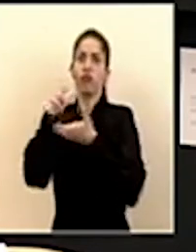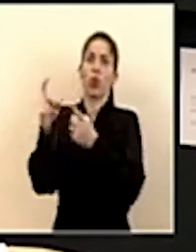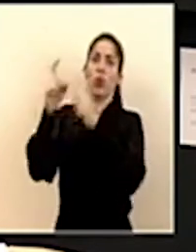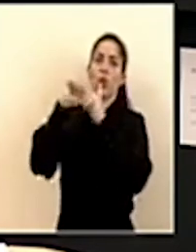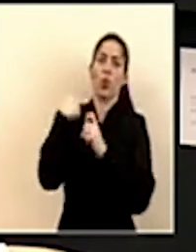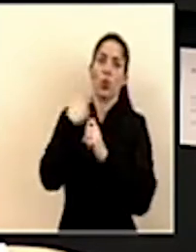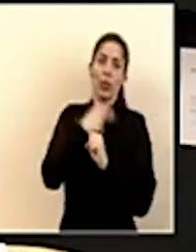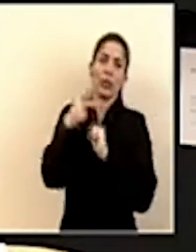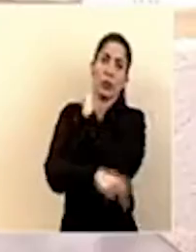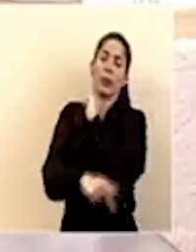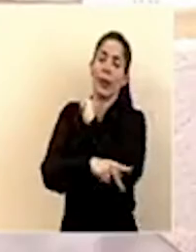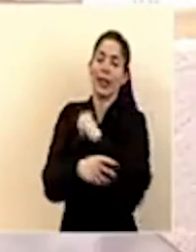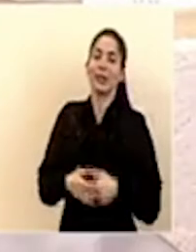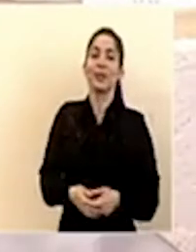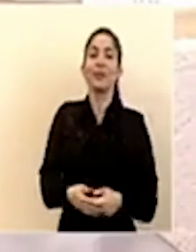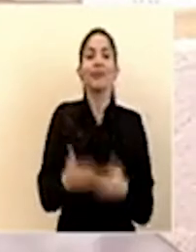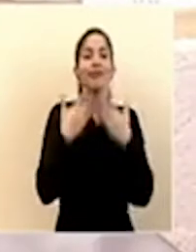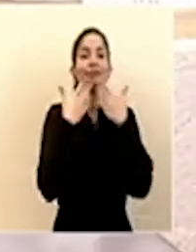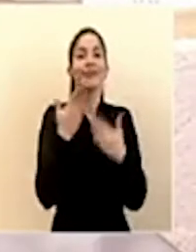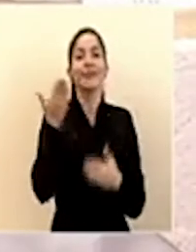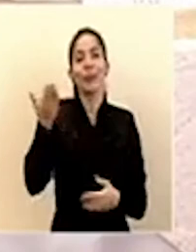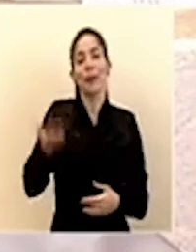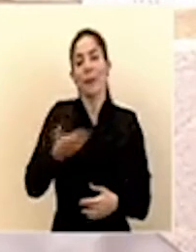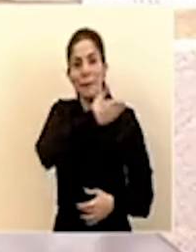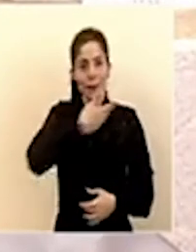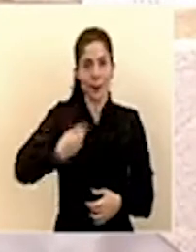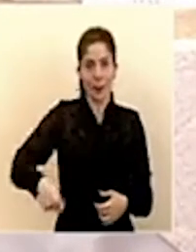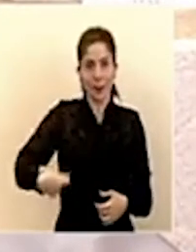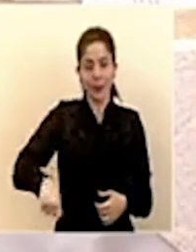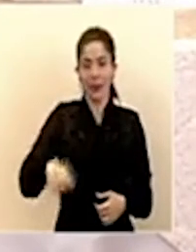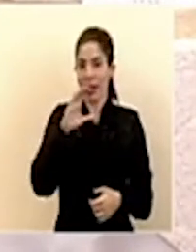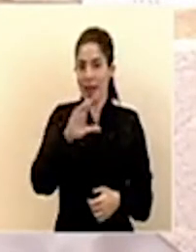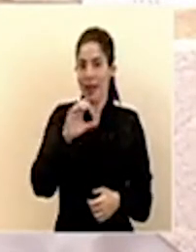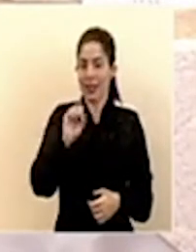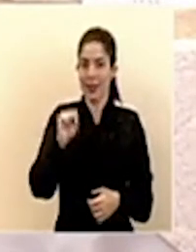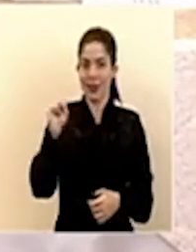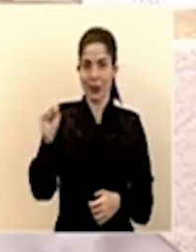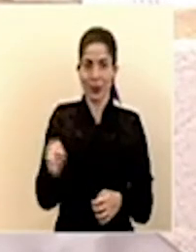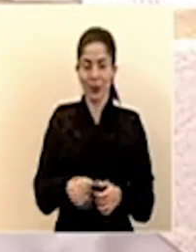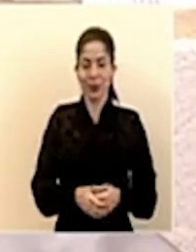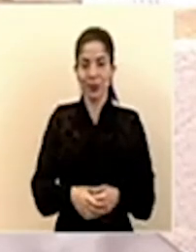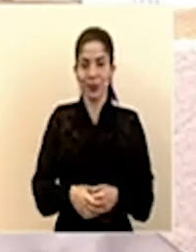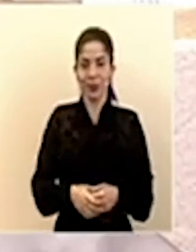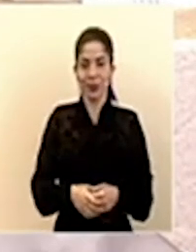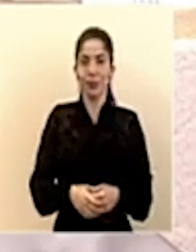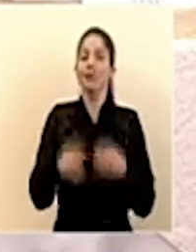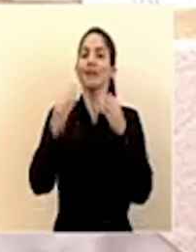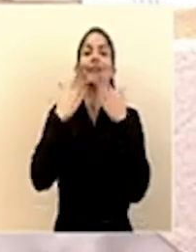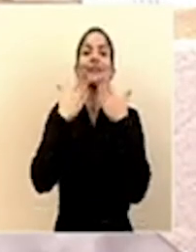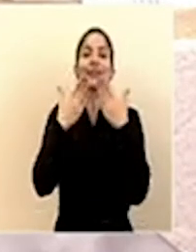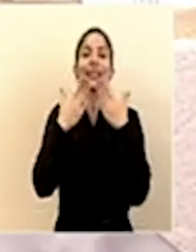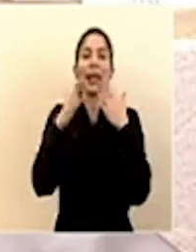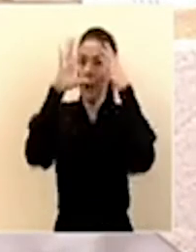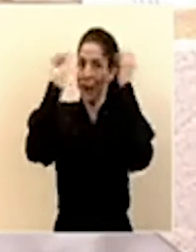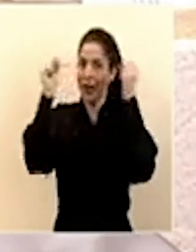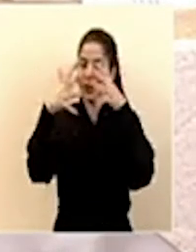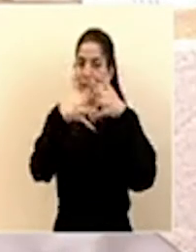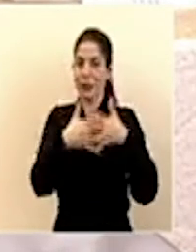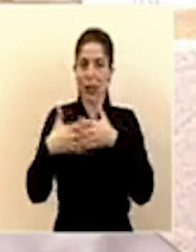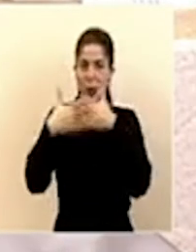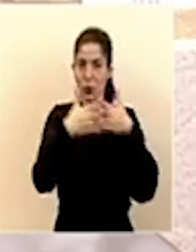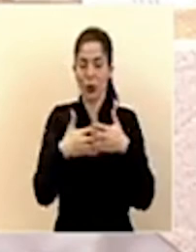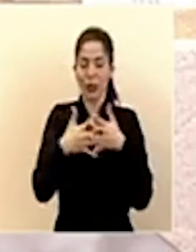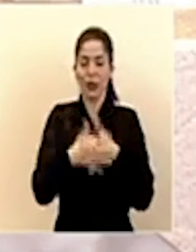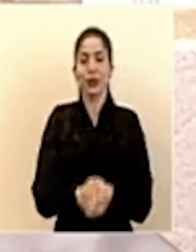país gracias señor presidente ejecutivo de la caja costarricense del seguro social muchas gracias a la embajada de los estados unidos